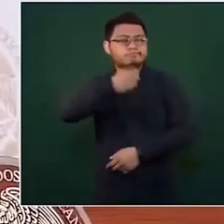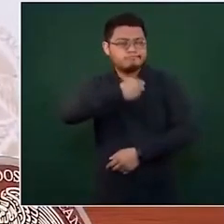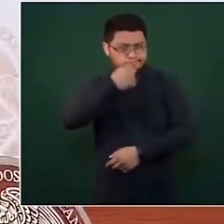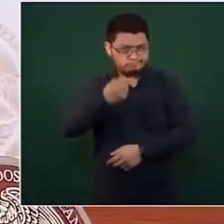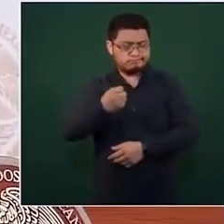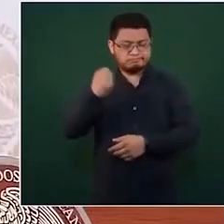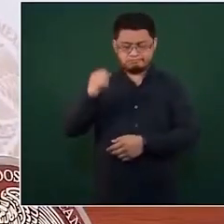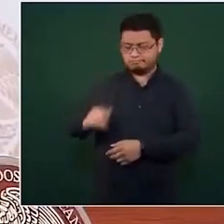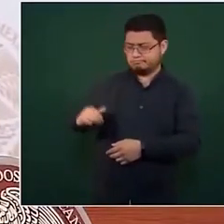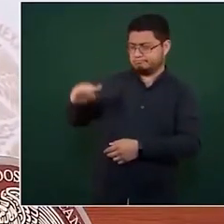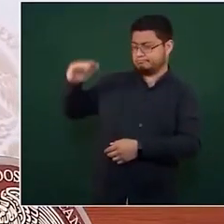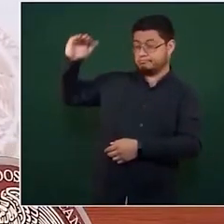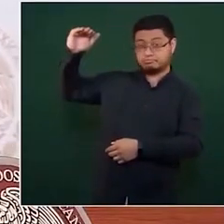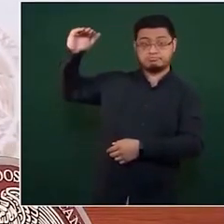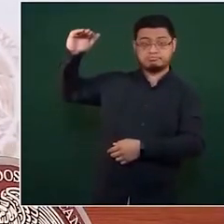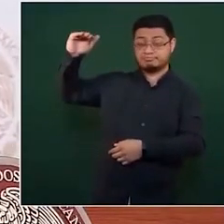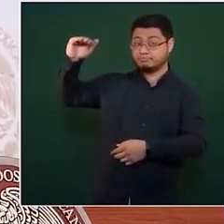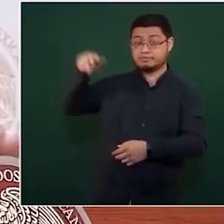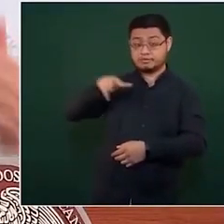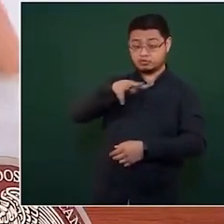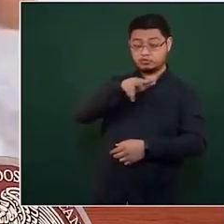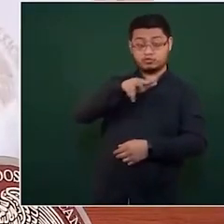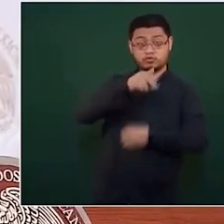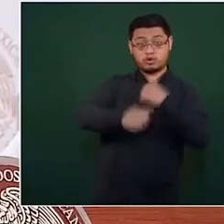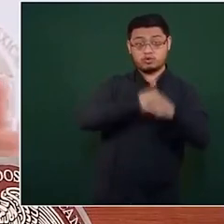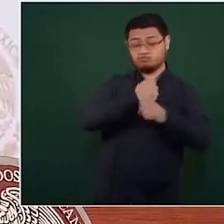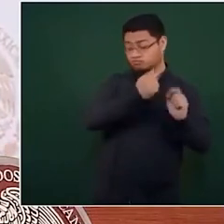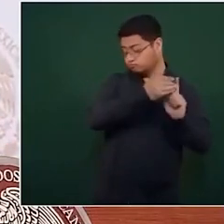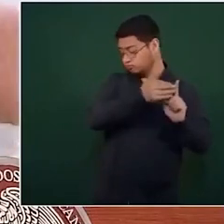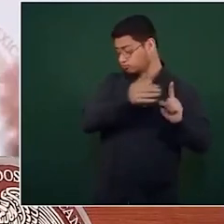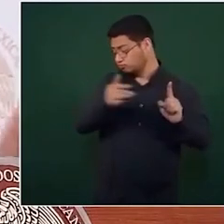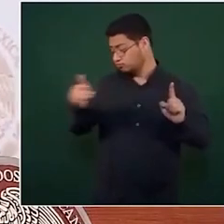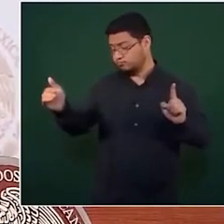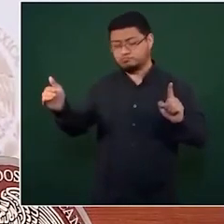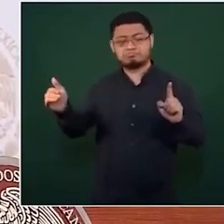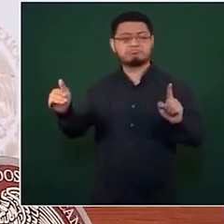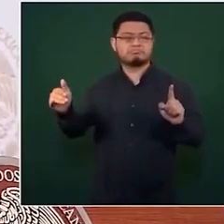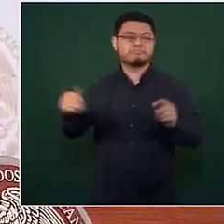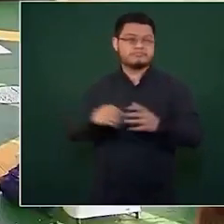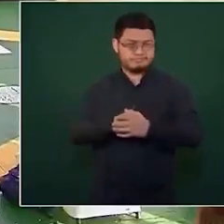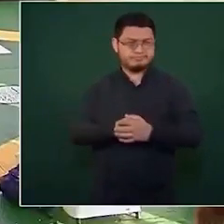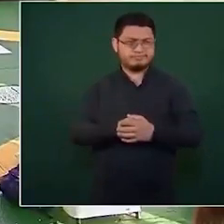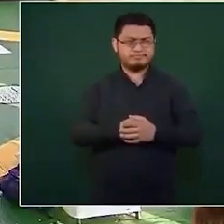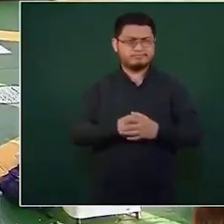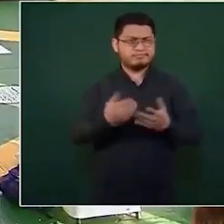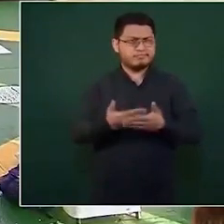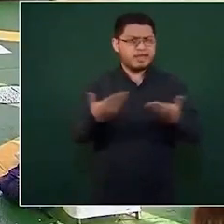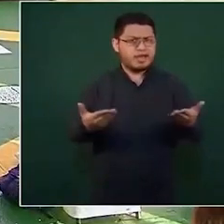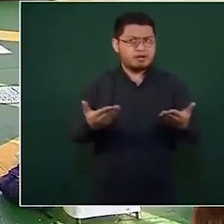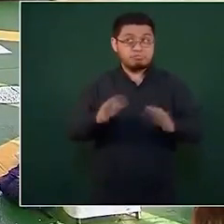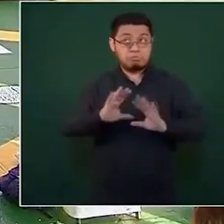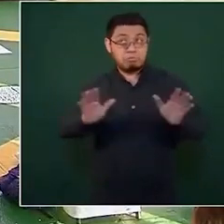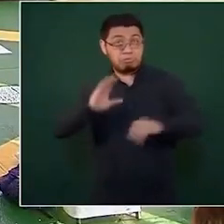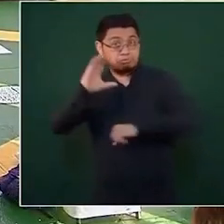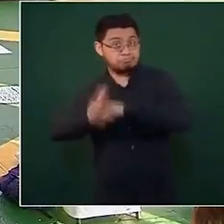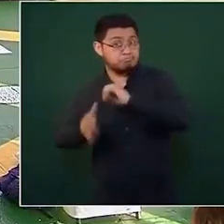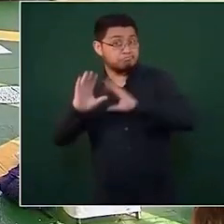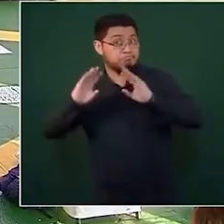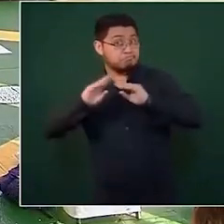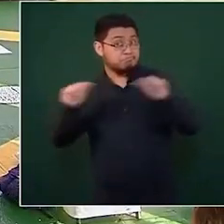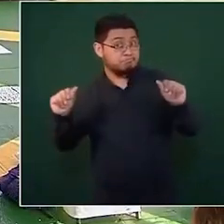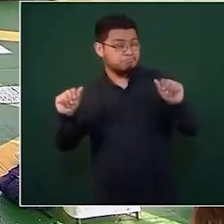18 años y más ¿qué sigue? el operativo de vacunación COVID no se detiene hasta que